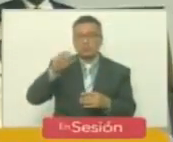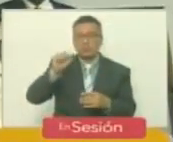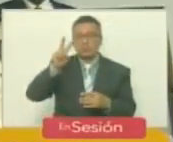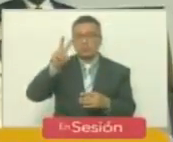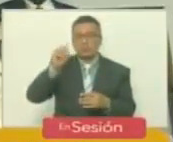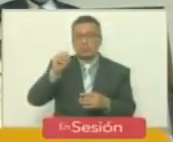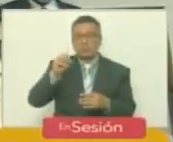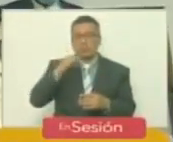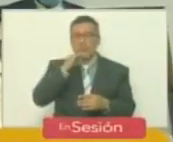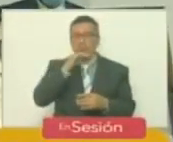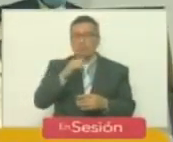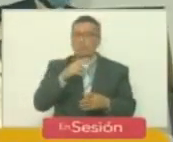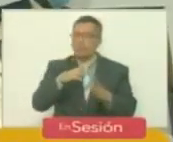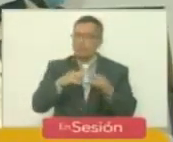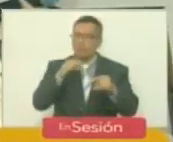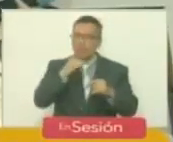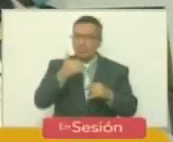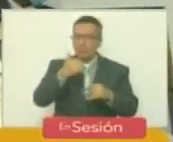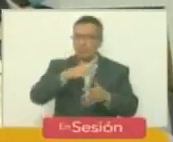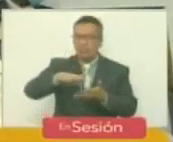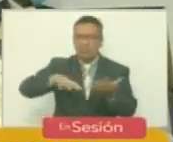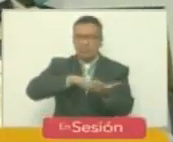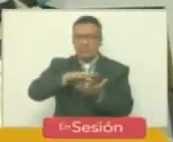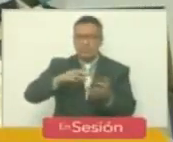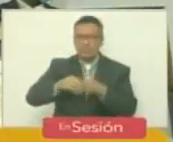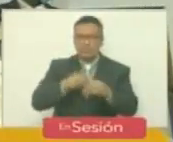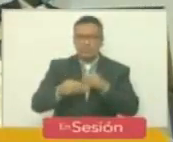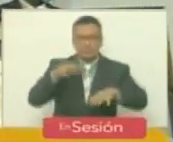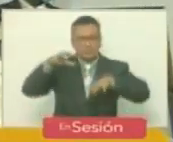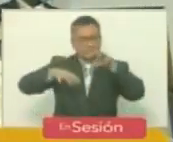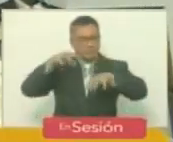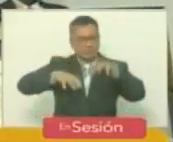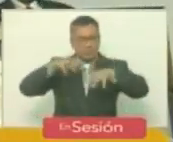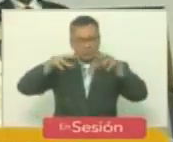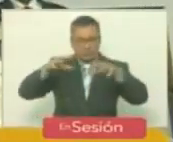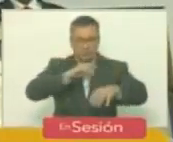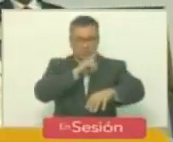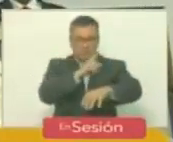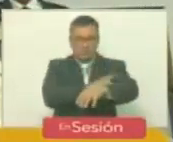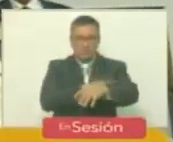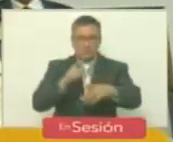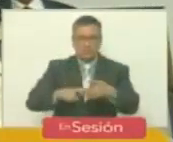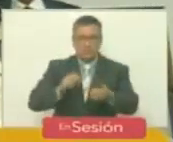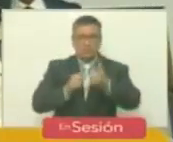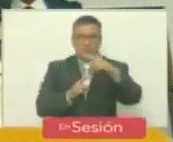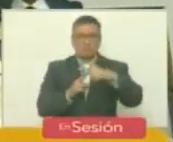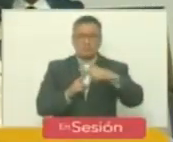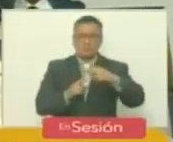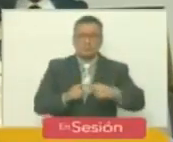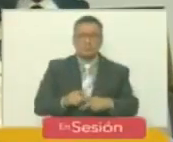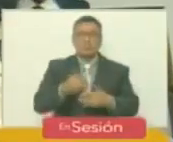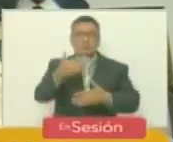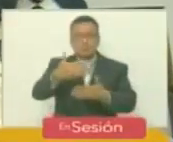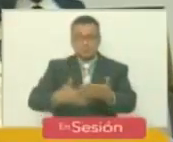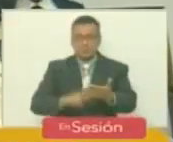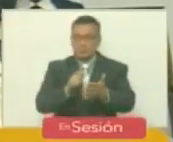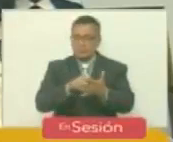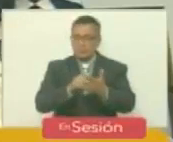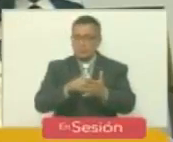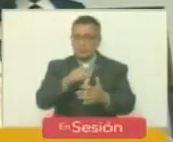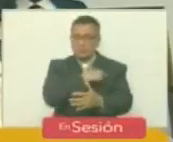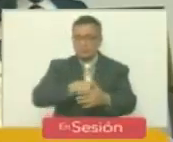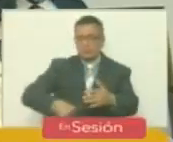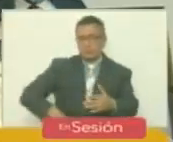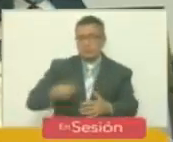informó sobre las afectaciones causadas por las lluvias intensas en el estado Táchira. Sobre este punto, el